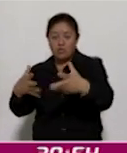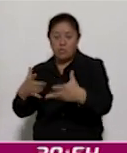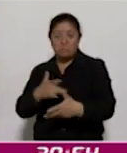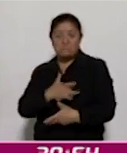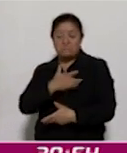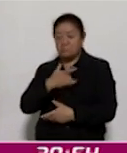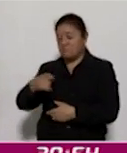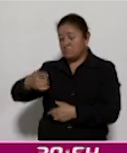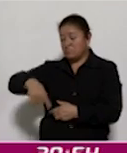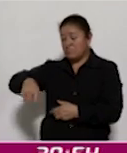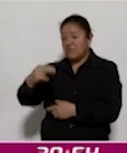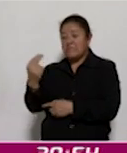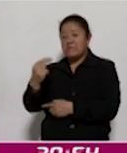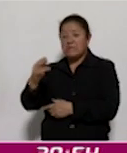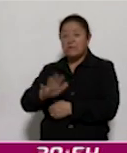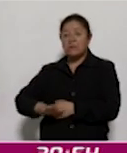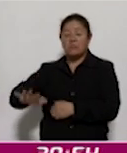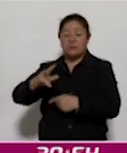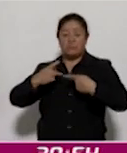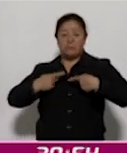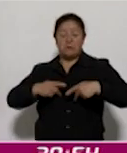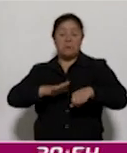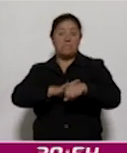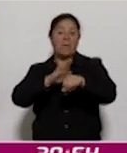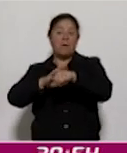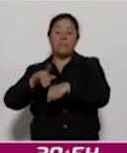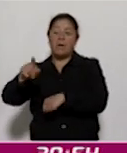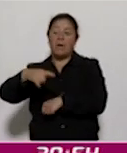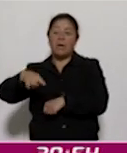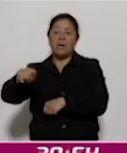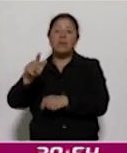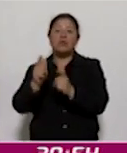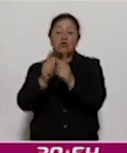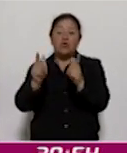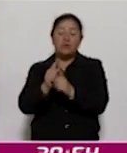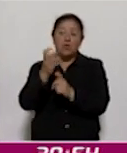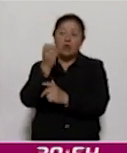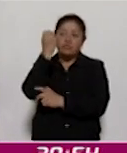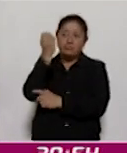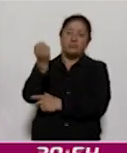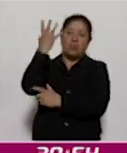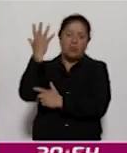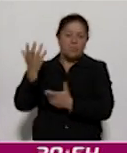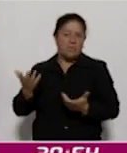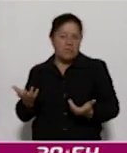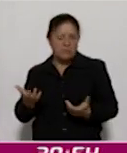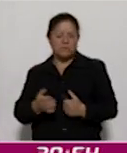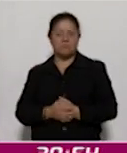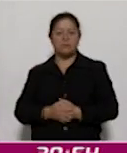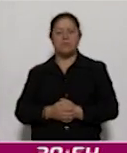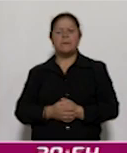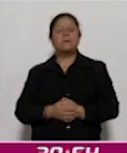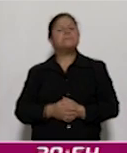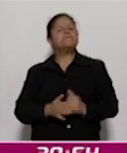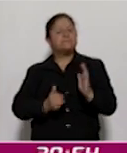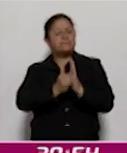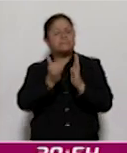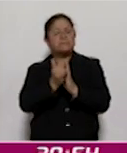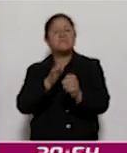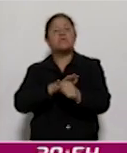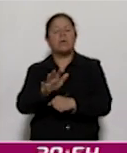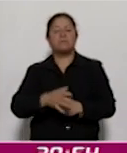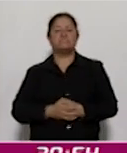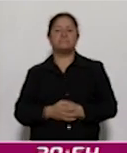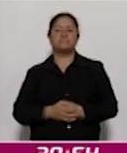satisfacer todas las necesidades de la población, sobre todo las poblaciones más olvidadas. Doctor, ¿cuál sería esa infraestructura? Pues mire,